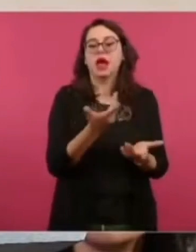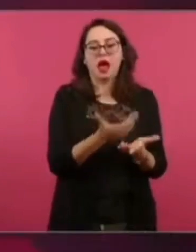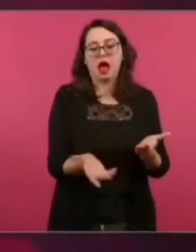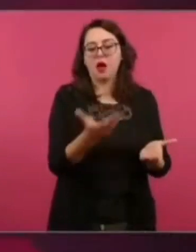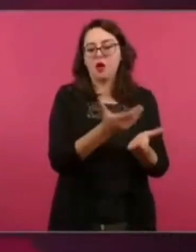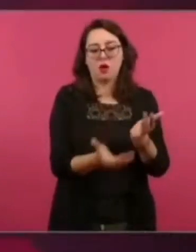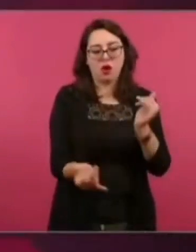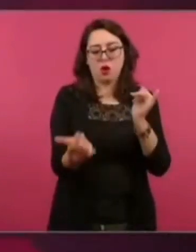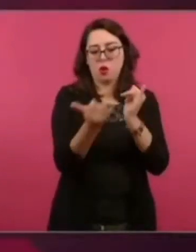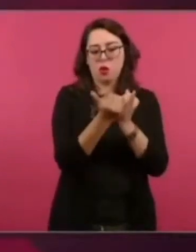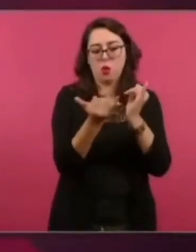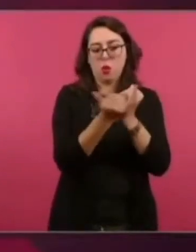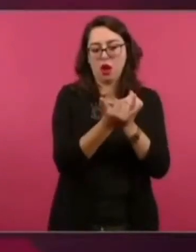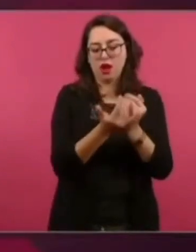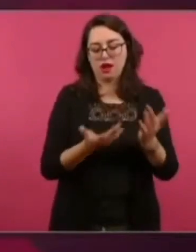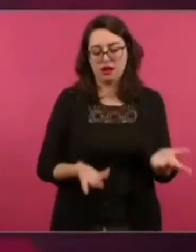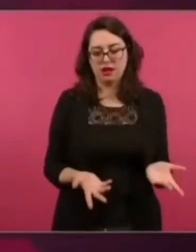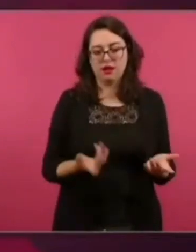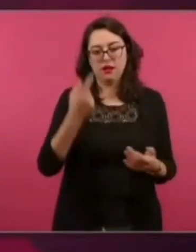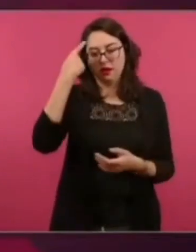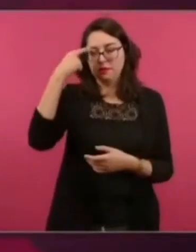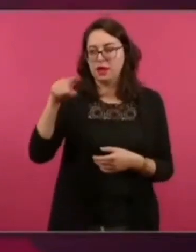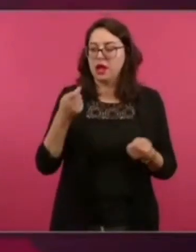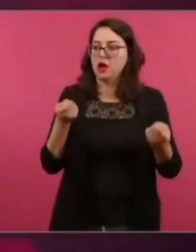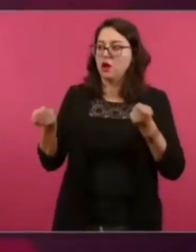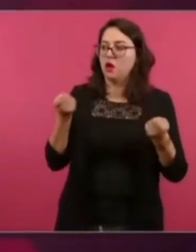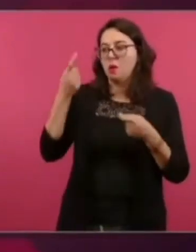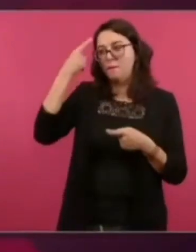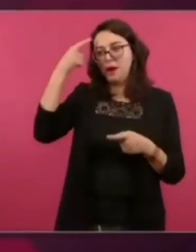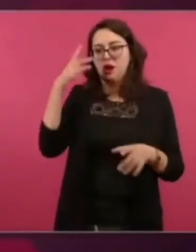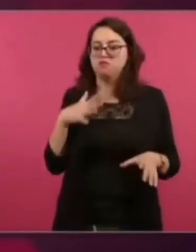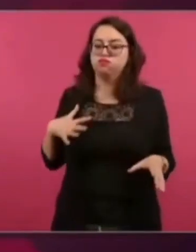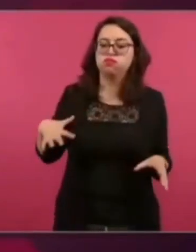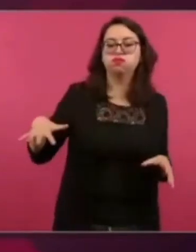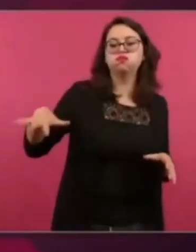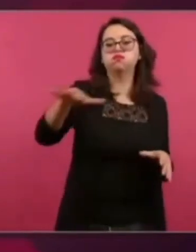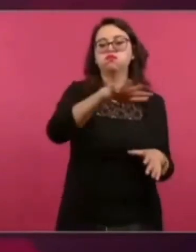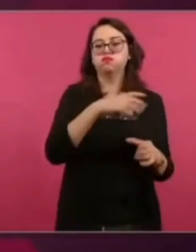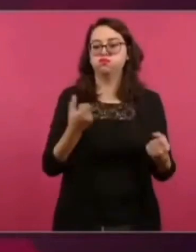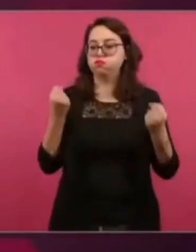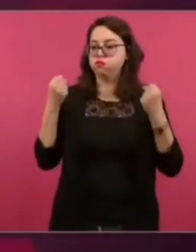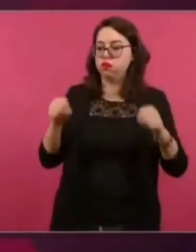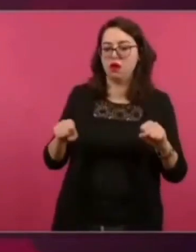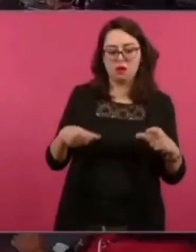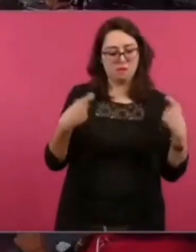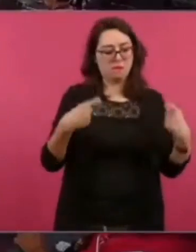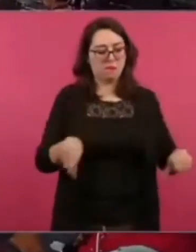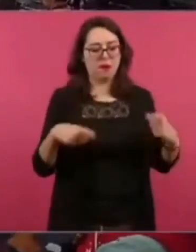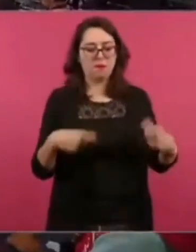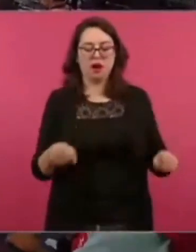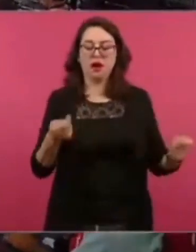imponer la dictadura, para imponer la oligarquía.